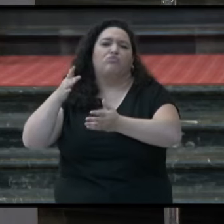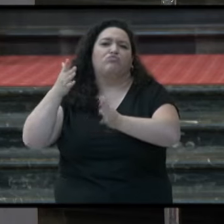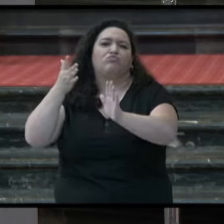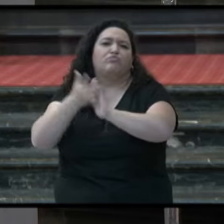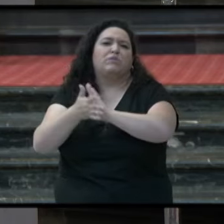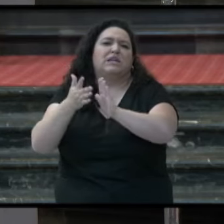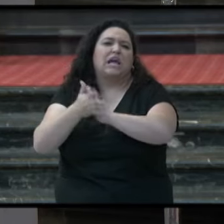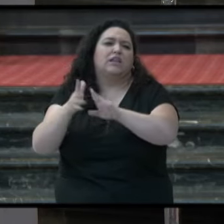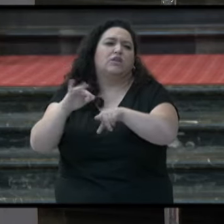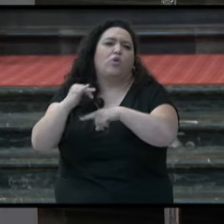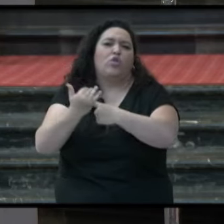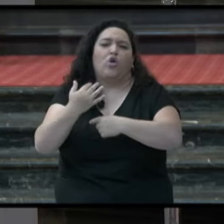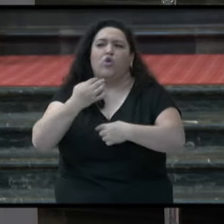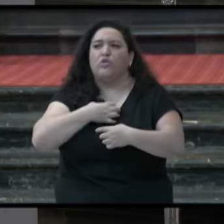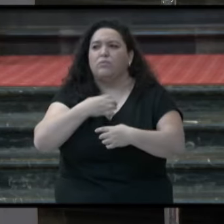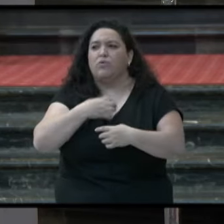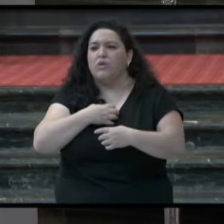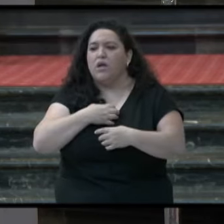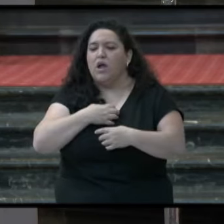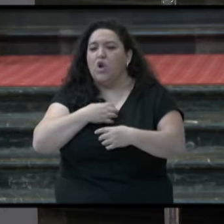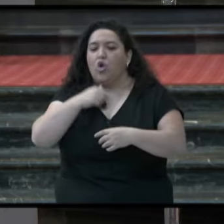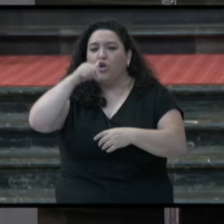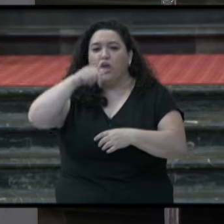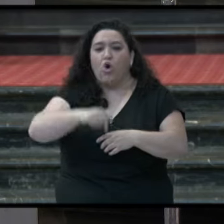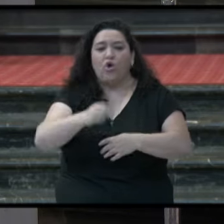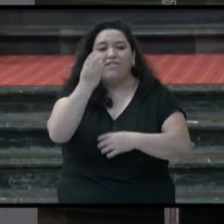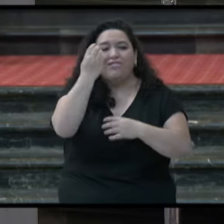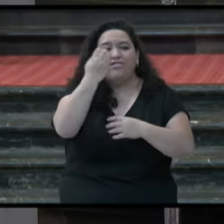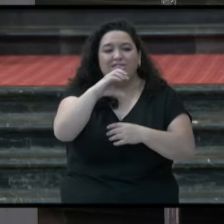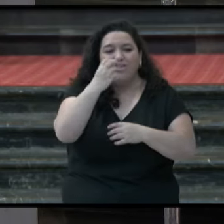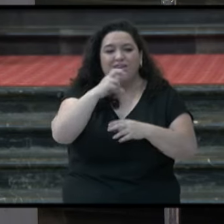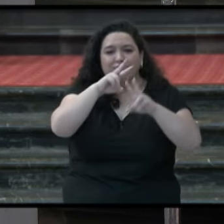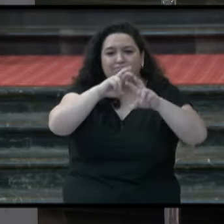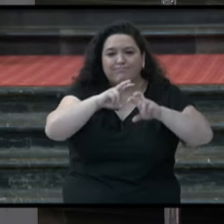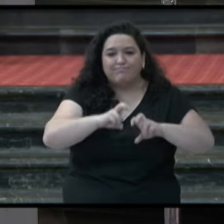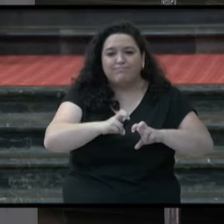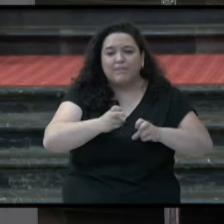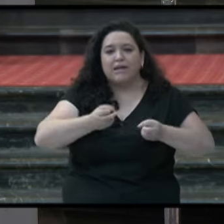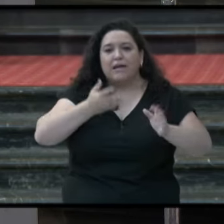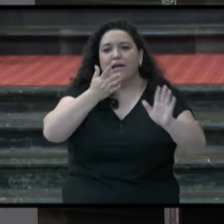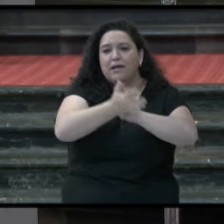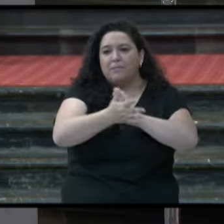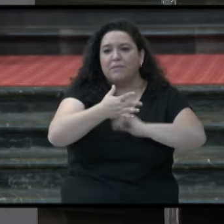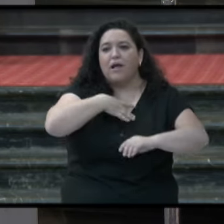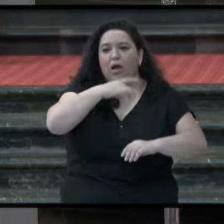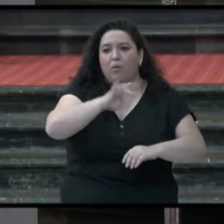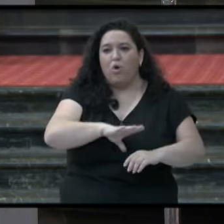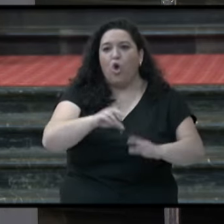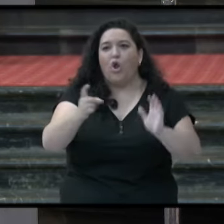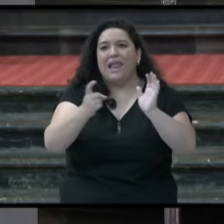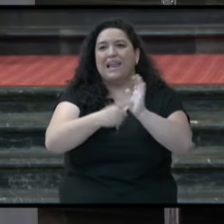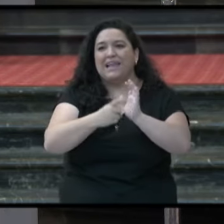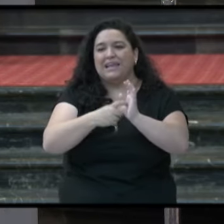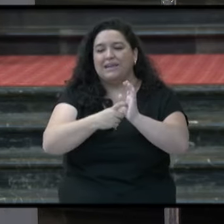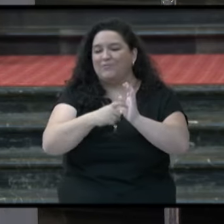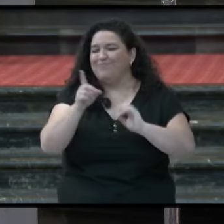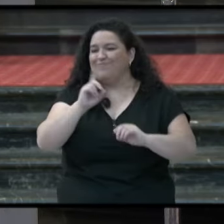todo lo que hoy la ciencia sabe explicar o la medicina sabe curar. No.